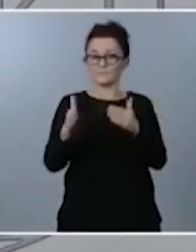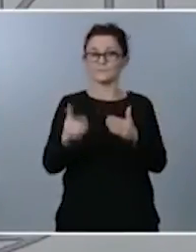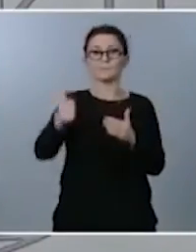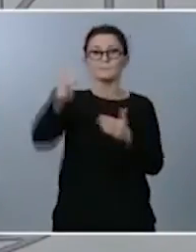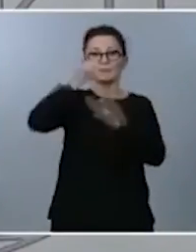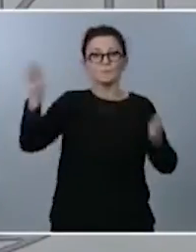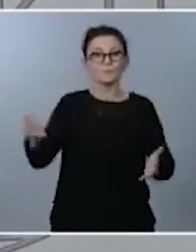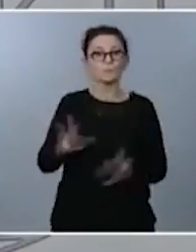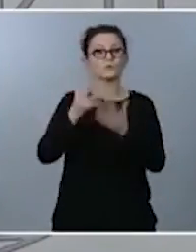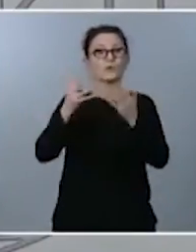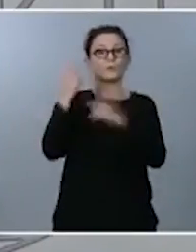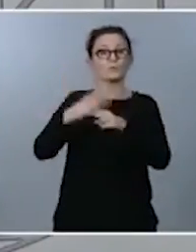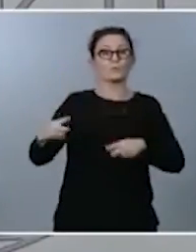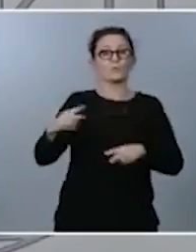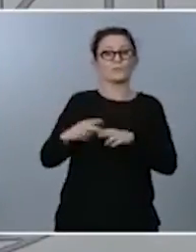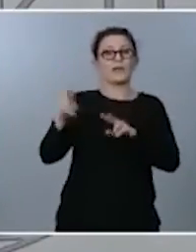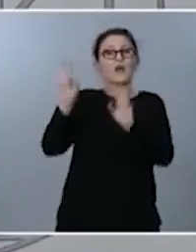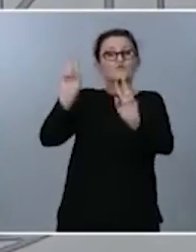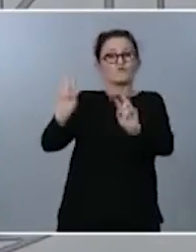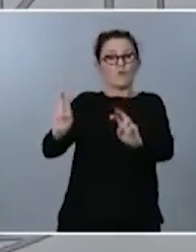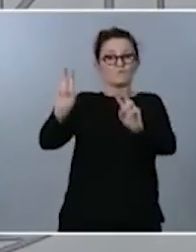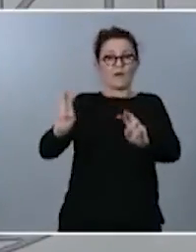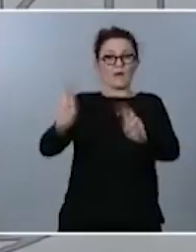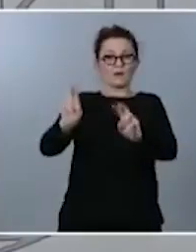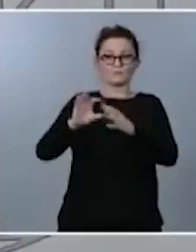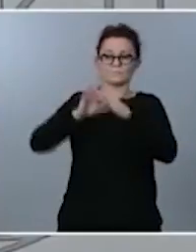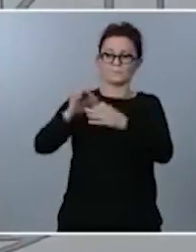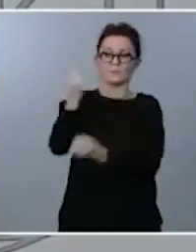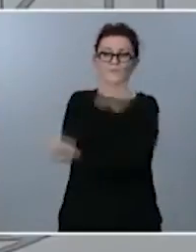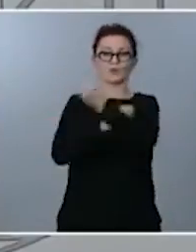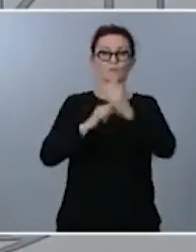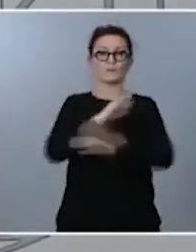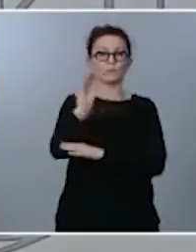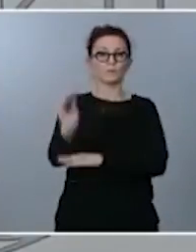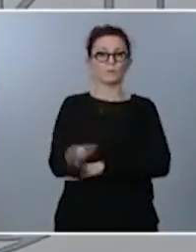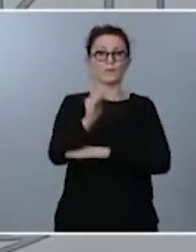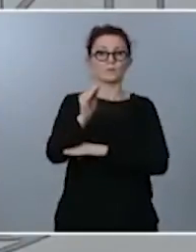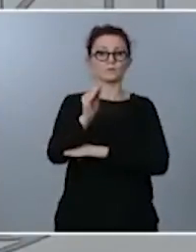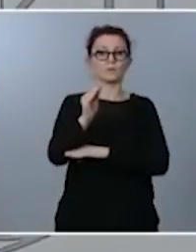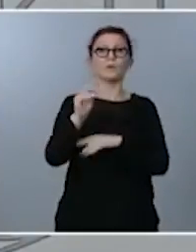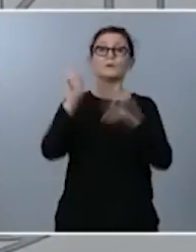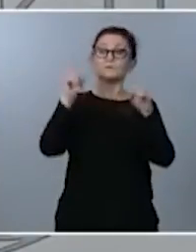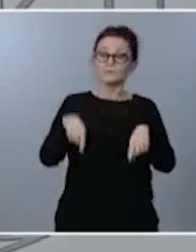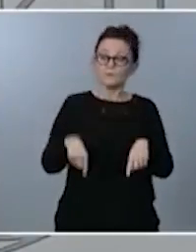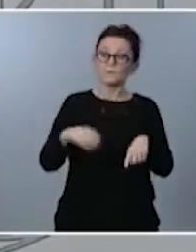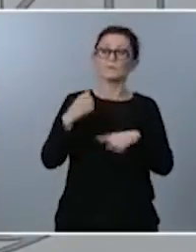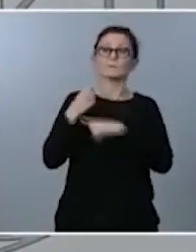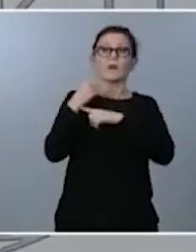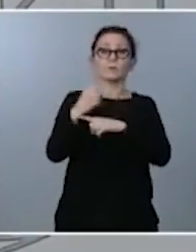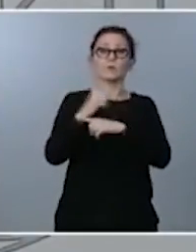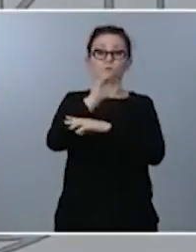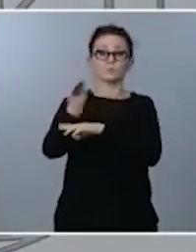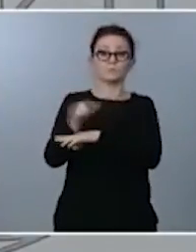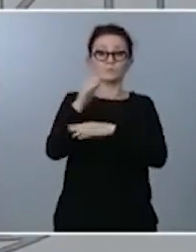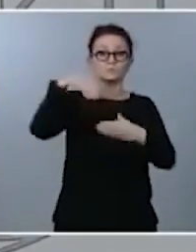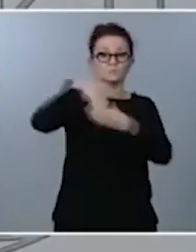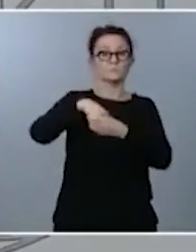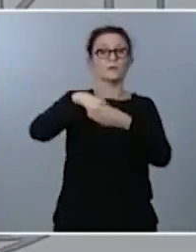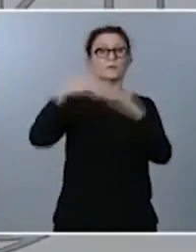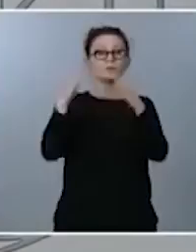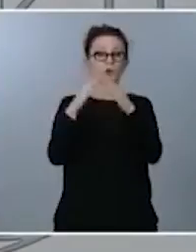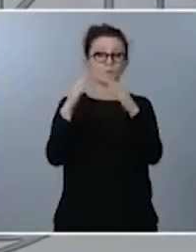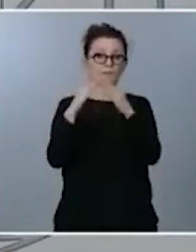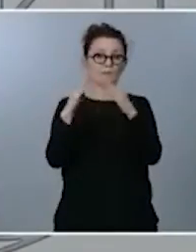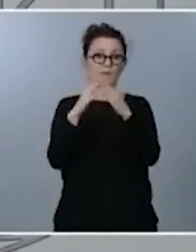una política nueva de la economía de los cuidados también en el refuerzo a domicilio lugar recomendable y